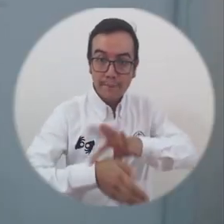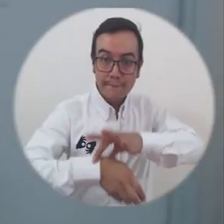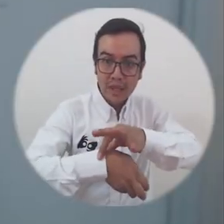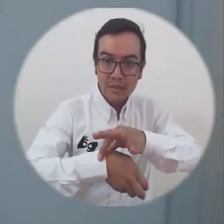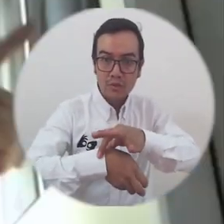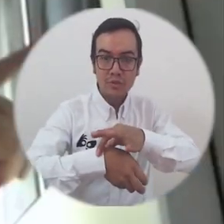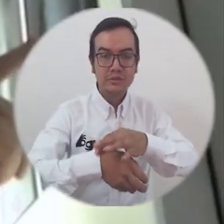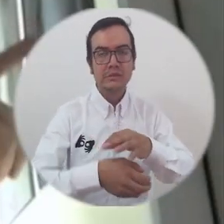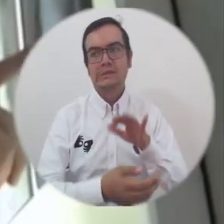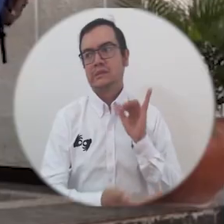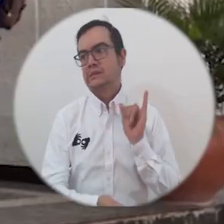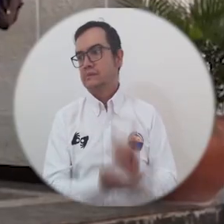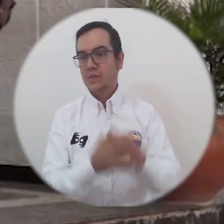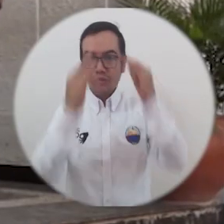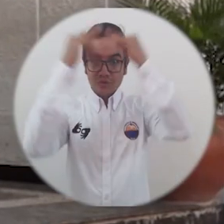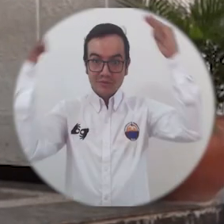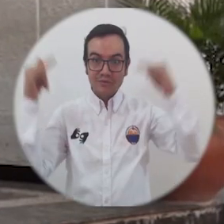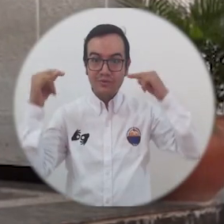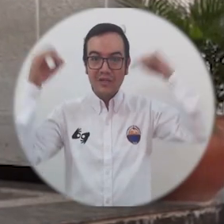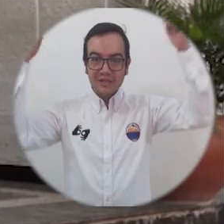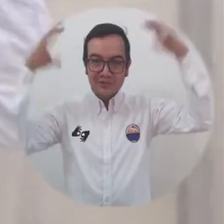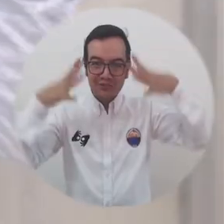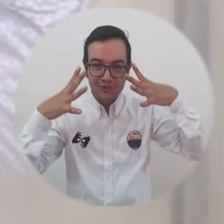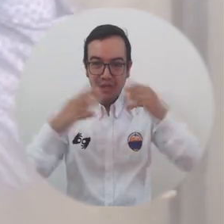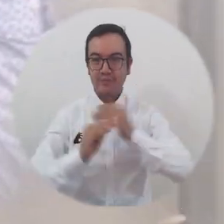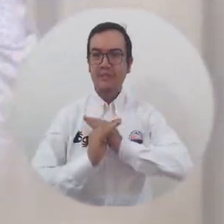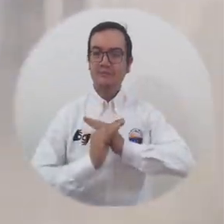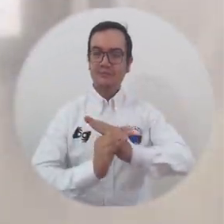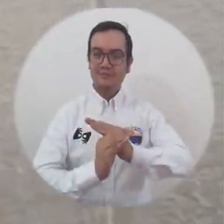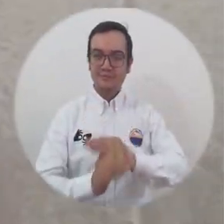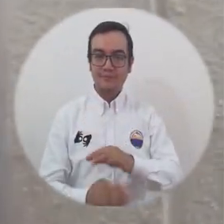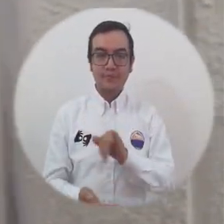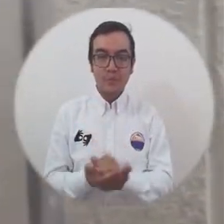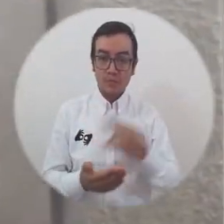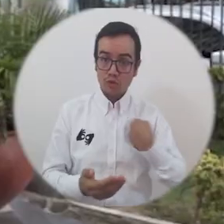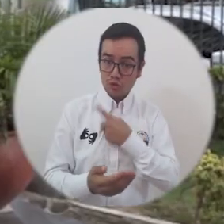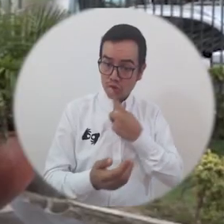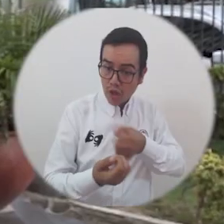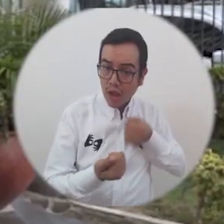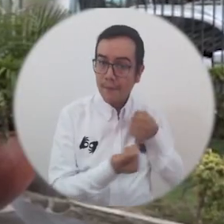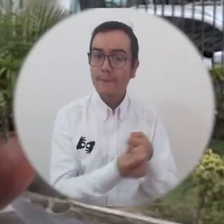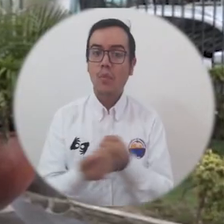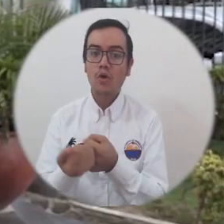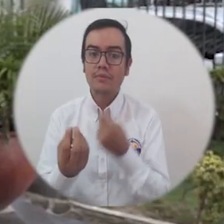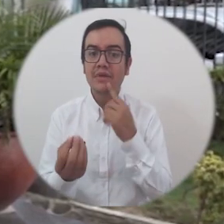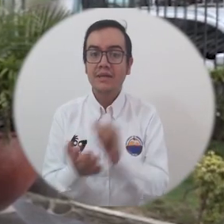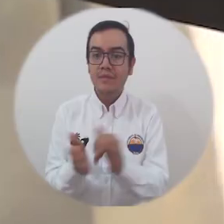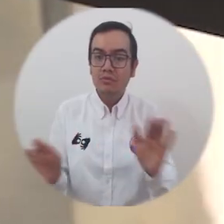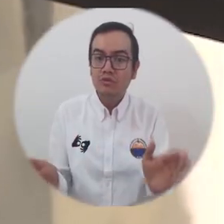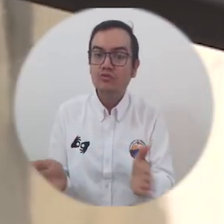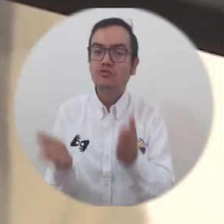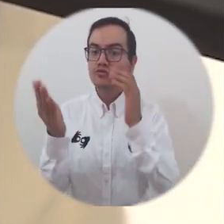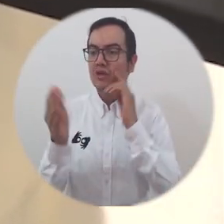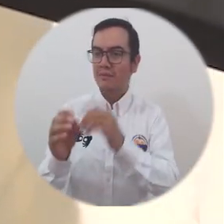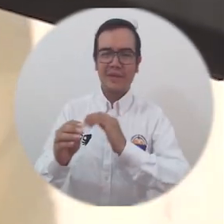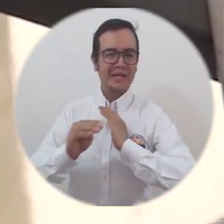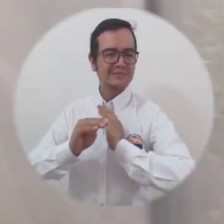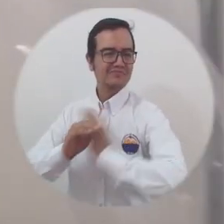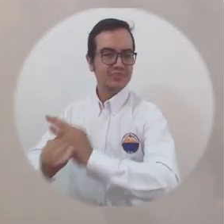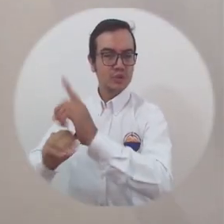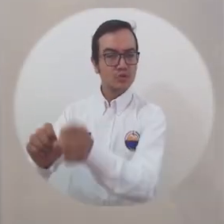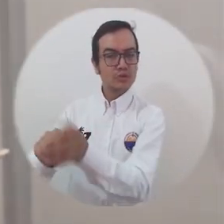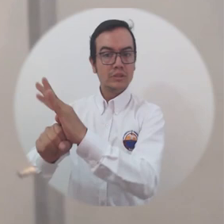contagiados con el COVID-19. Ante la pandemia que vive la humanidad, cada aporte que se haga para tratar de frenar la